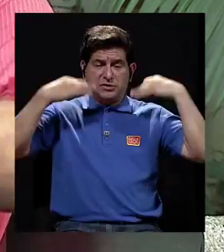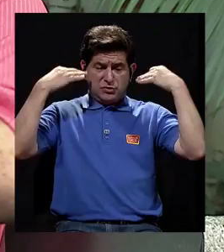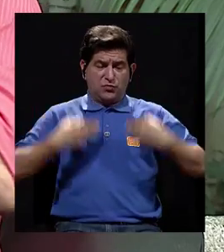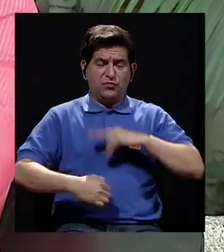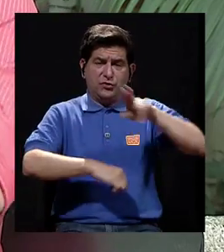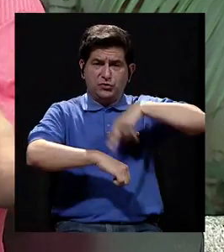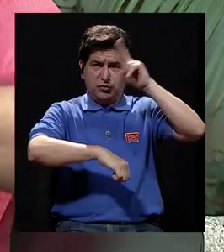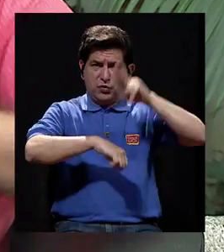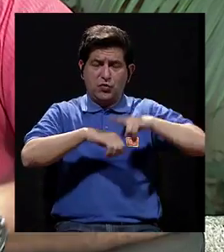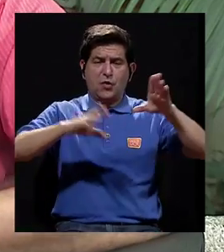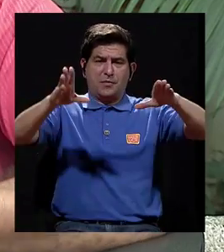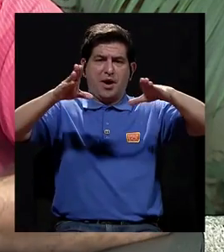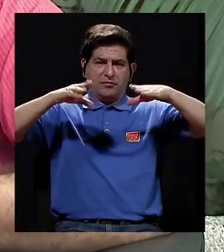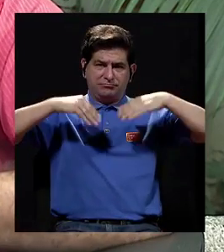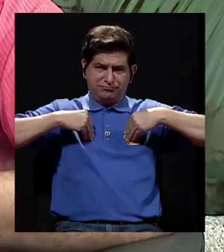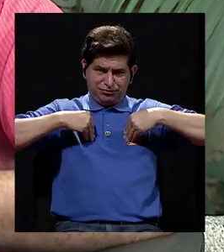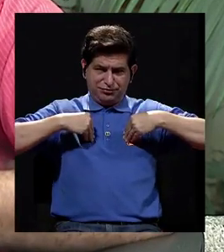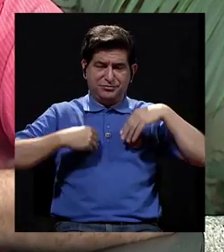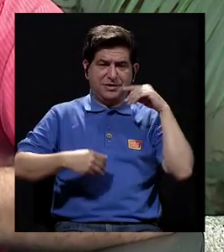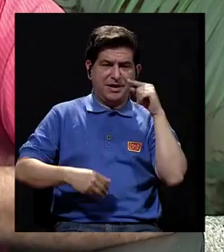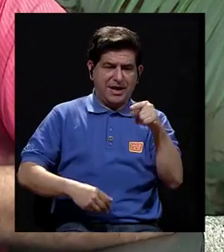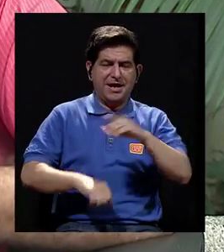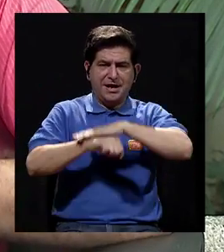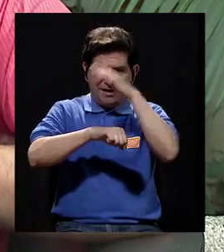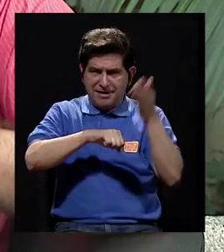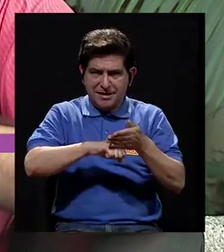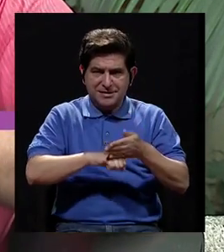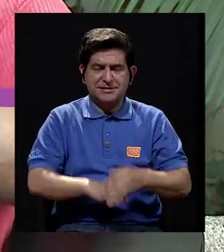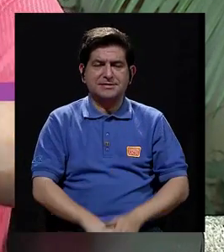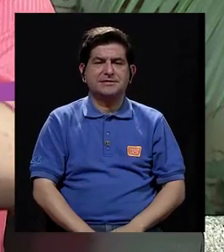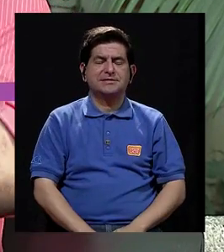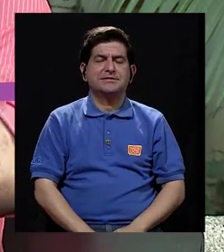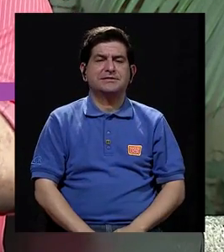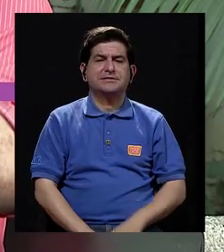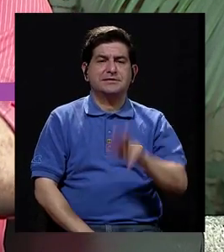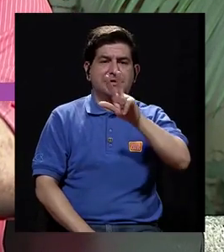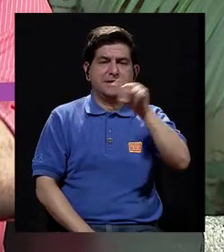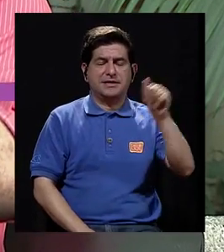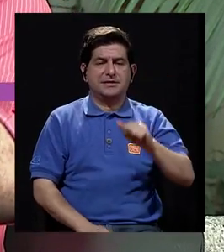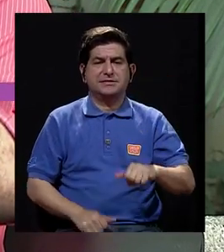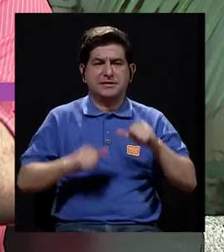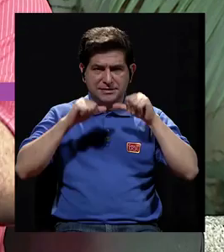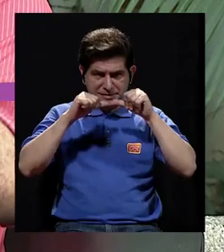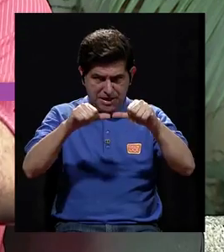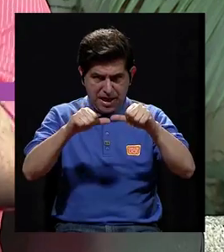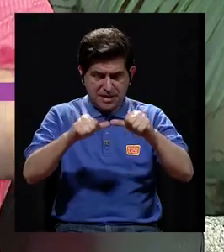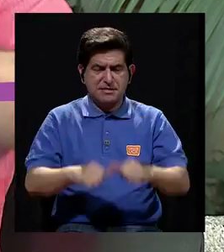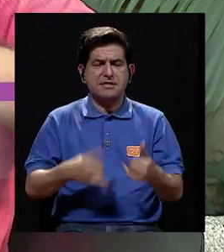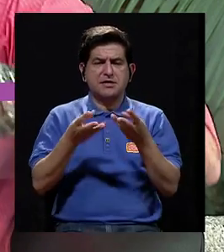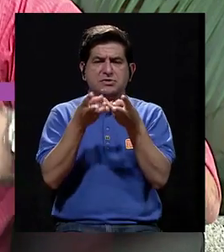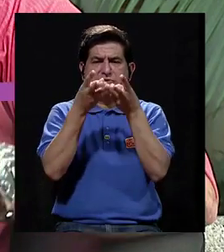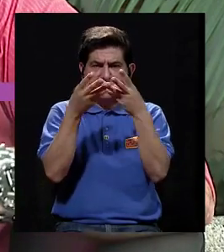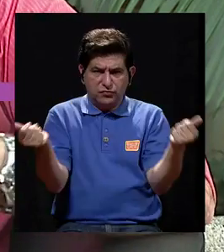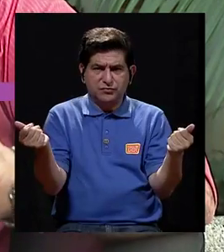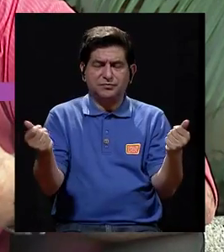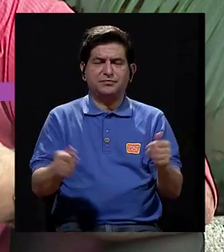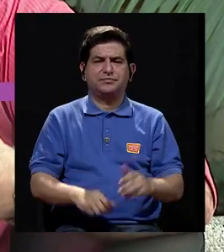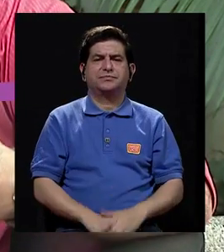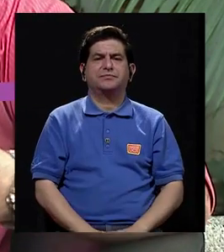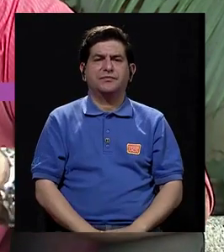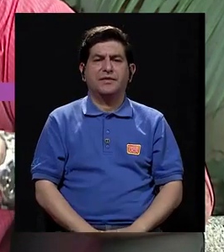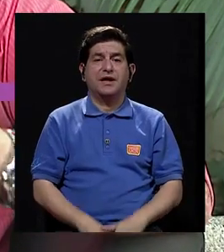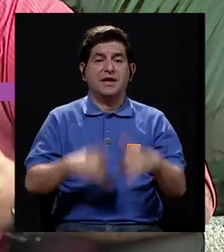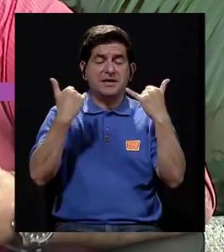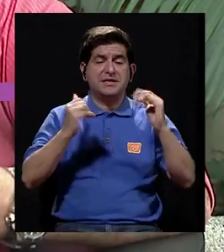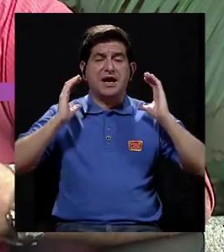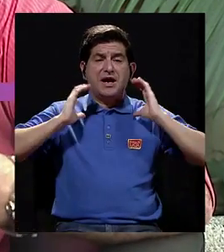fisiológico normal, digamos, de adaptación al embarazo. Durante el segundo trimestre, casi que desaparecen solitos porque